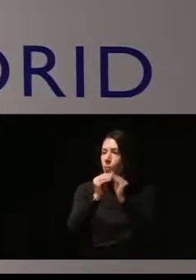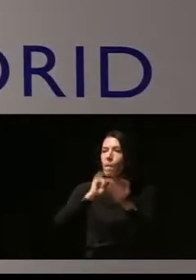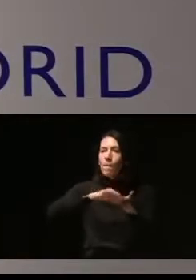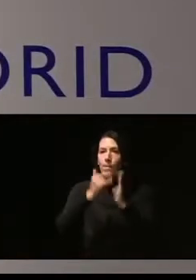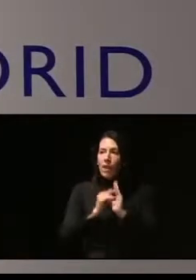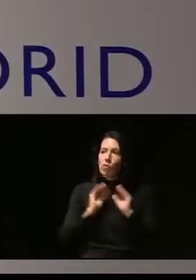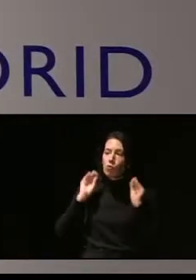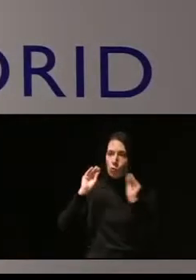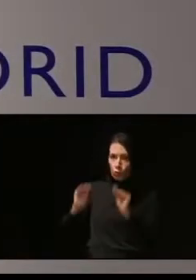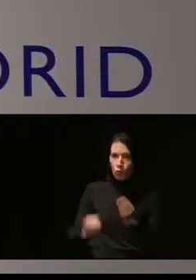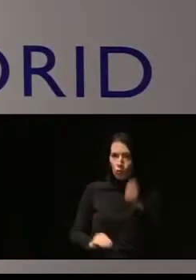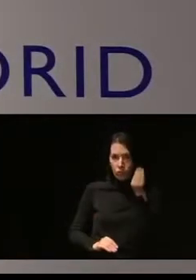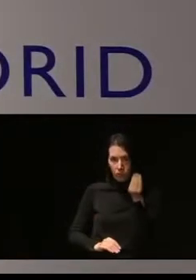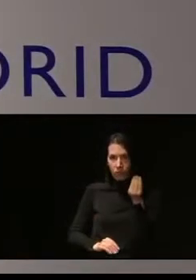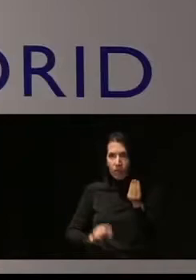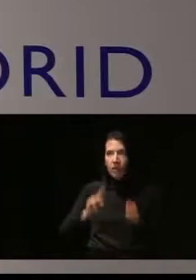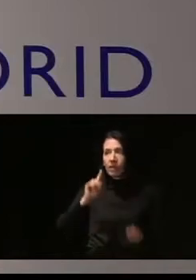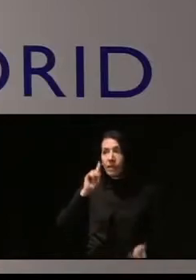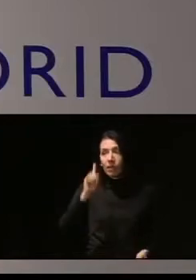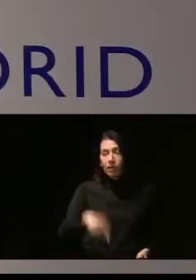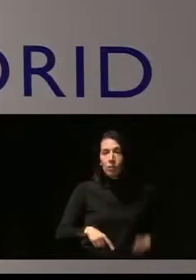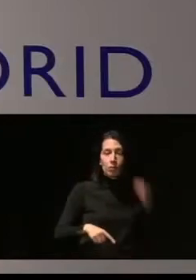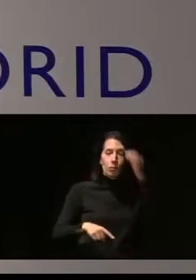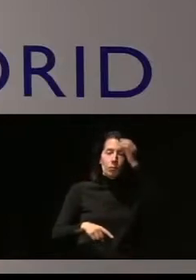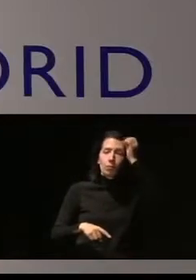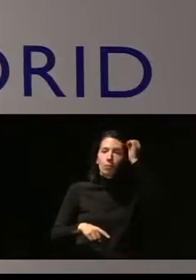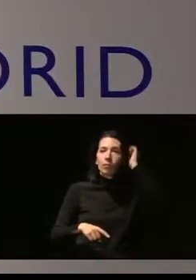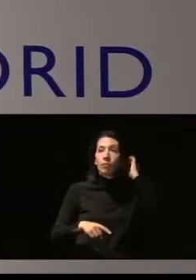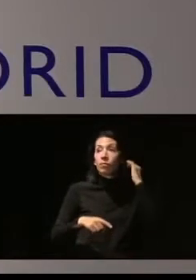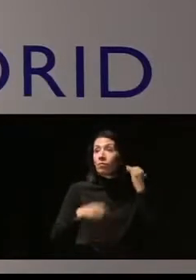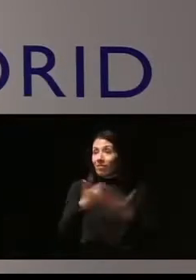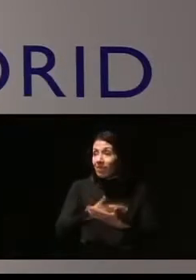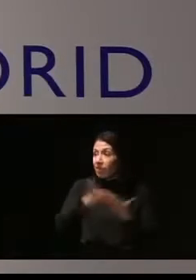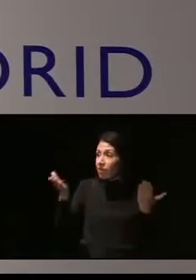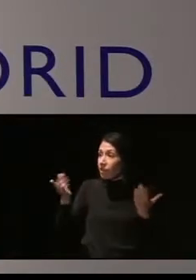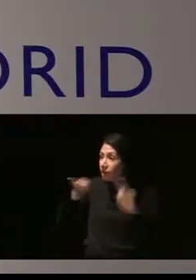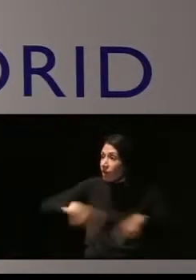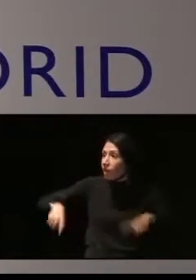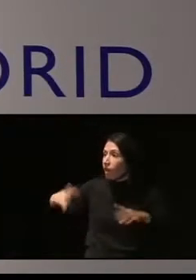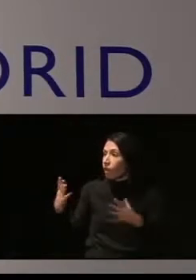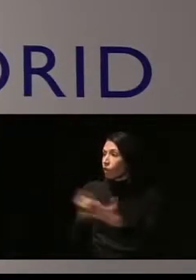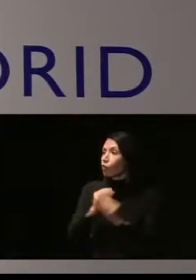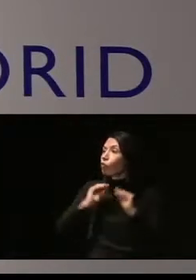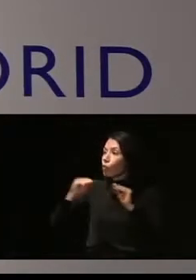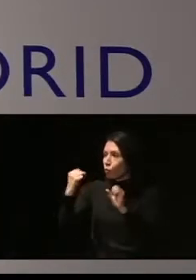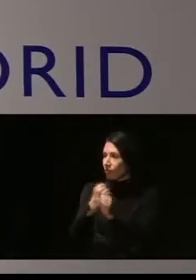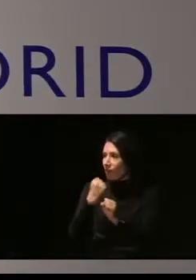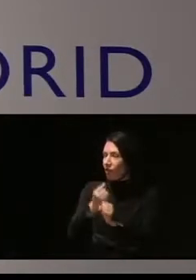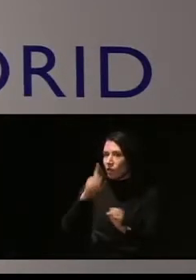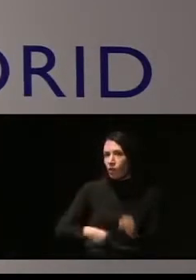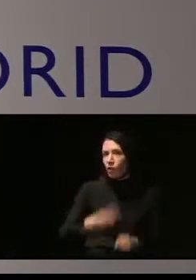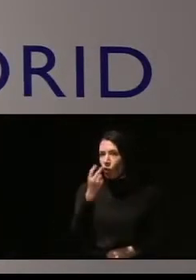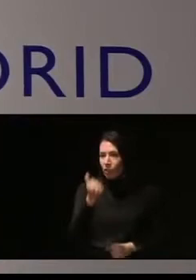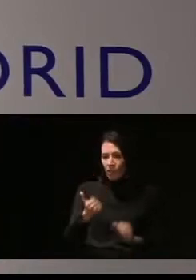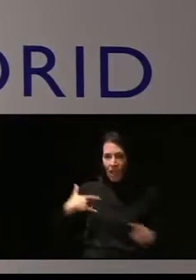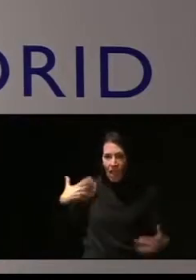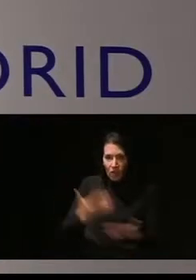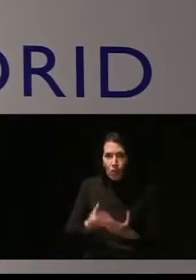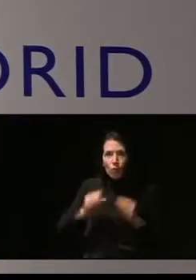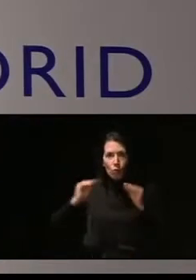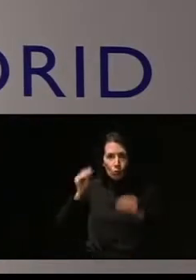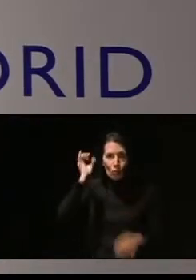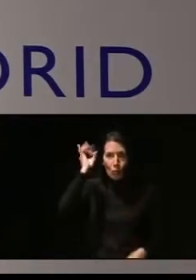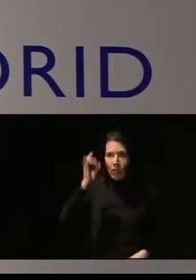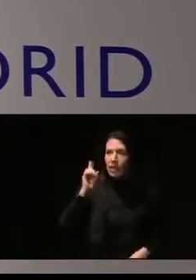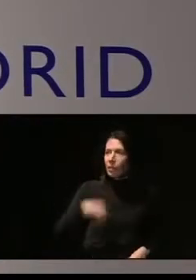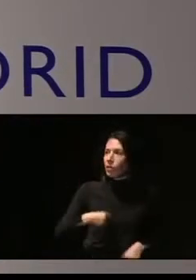Por eso, a todos por su trabajo, por sus ponencias, a todos por su implicación.